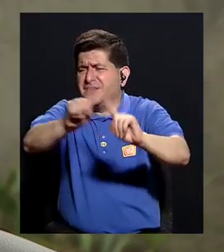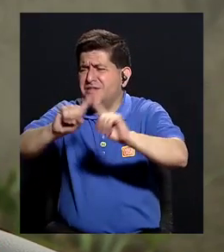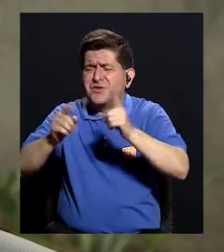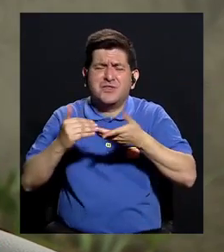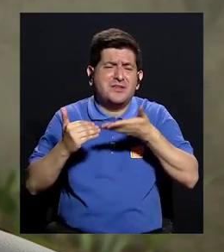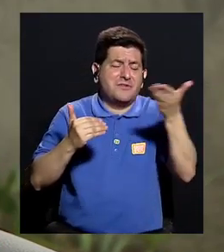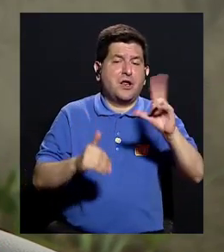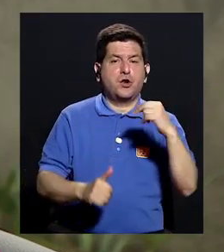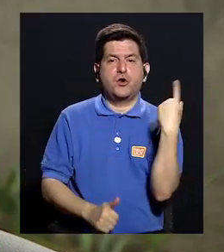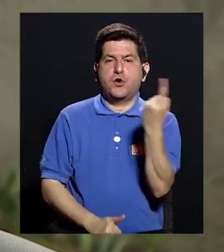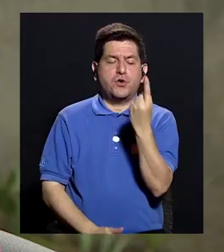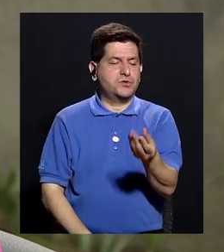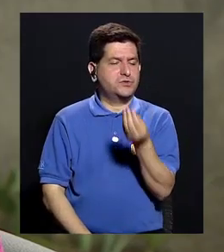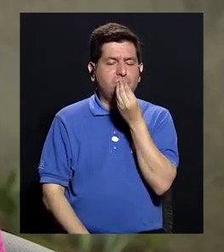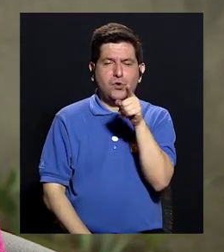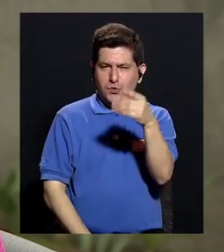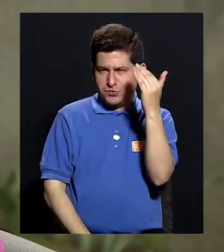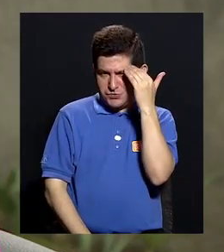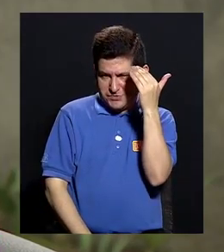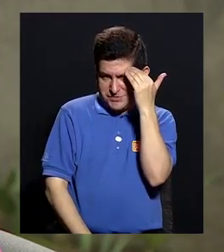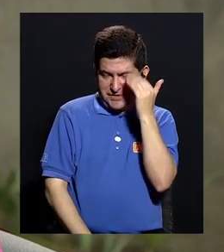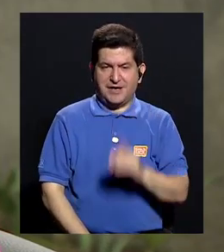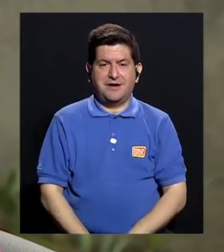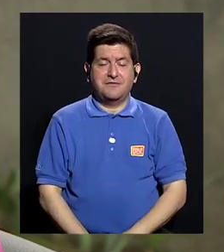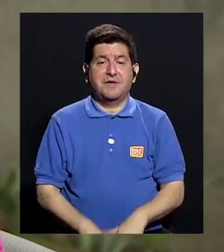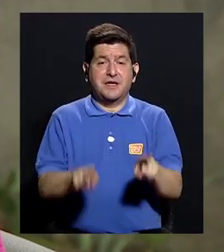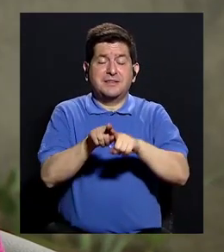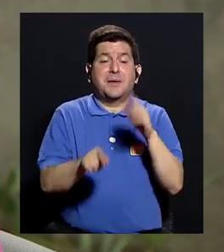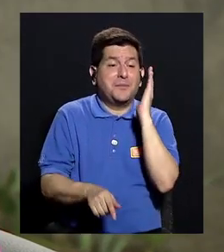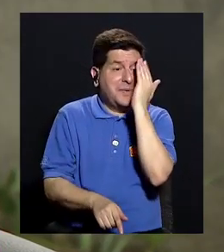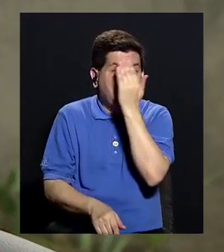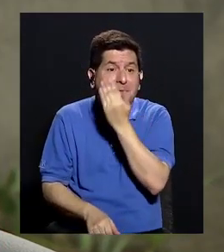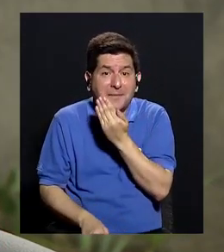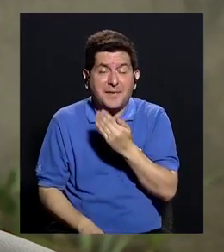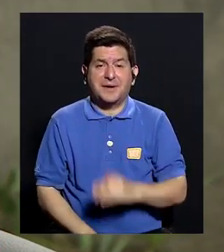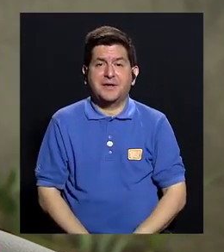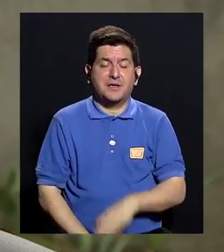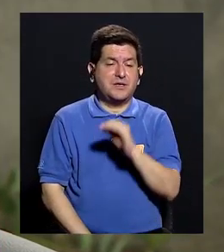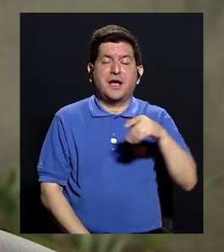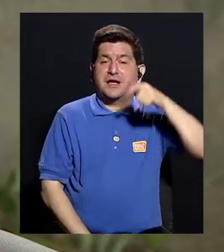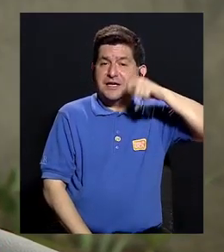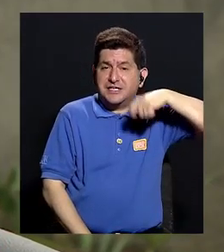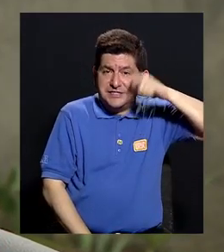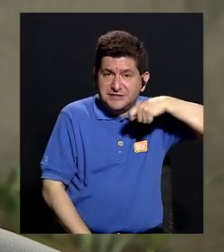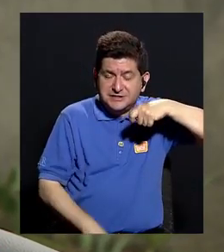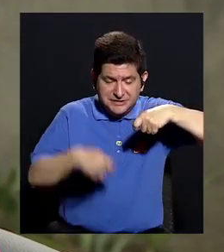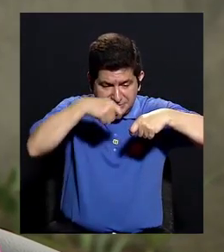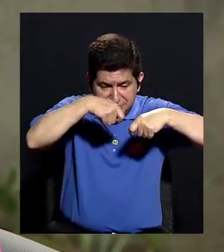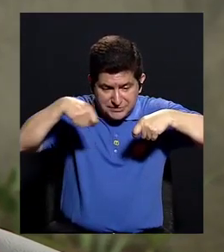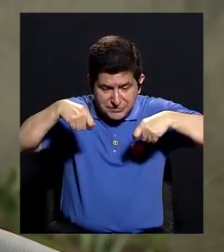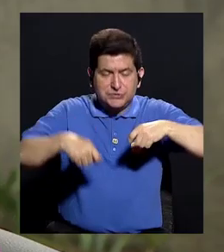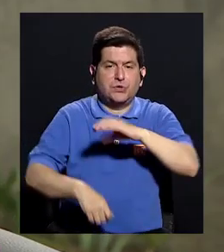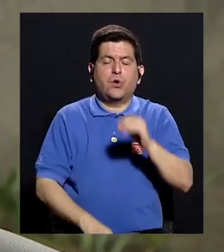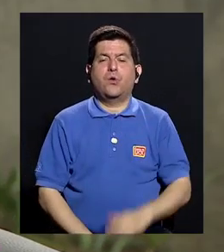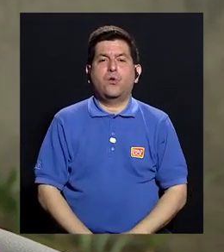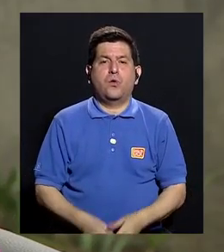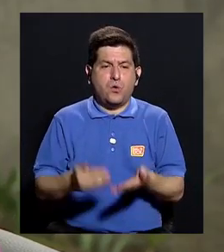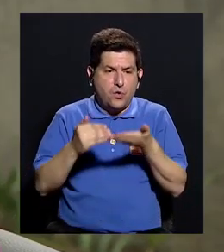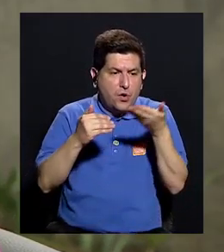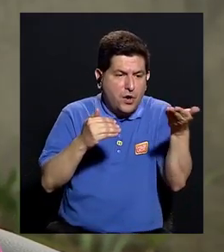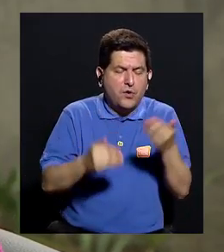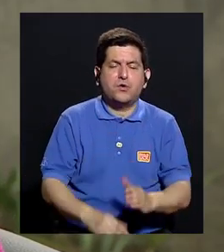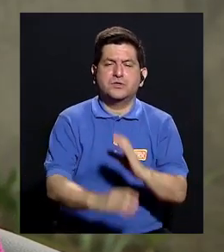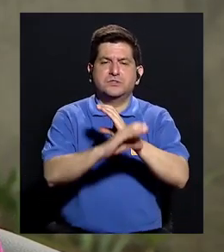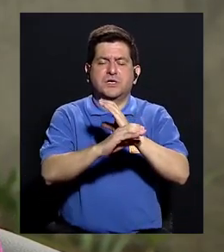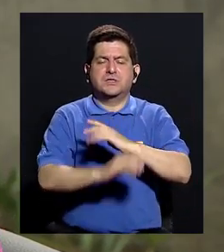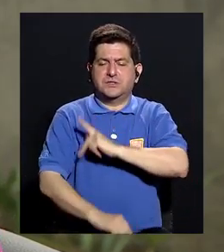muchas cosas, no solo en los alimentos que conoces, sino que viene en el maquillaje, viene en la pasta de dientes, o en los de cuidado personal,